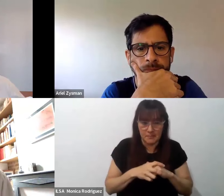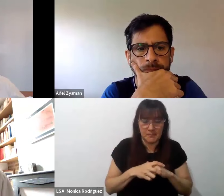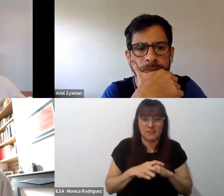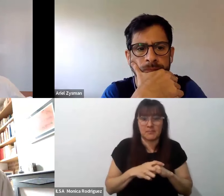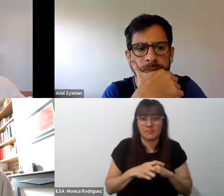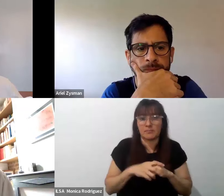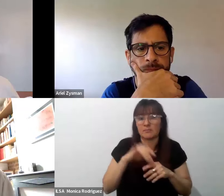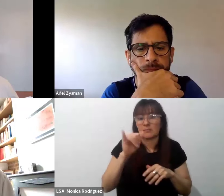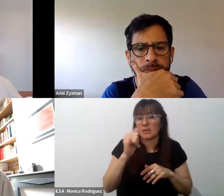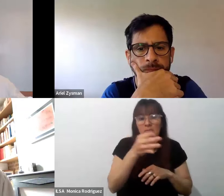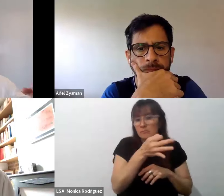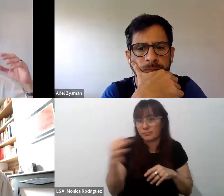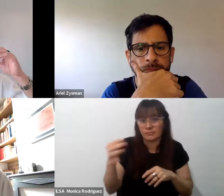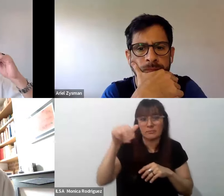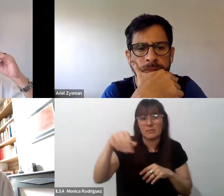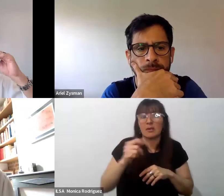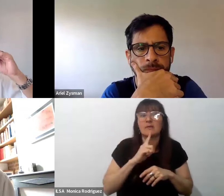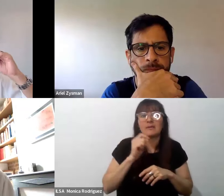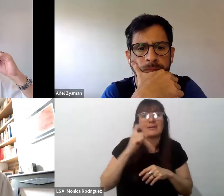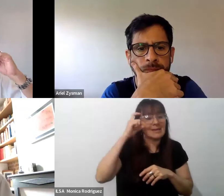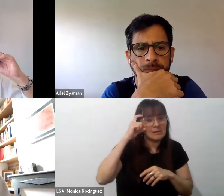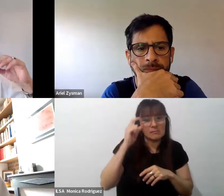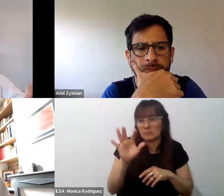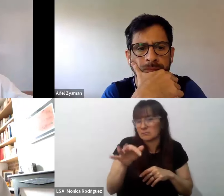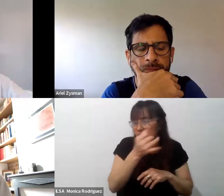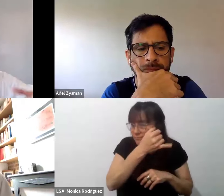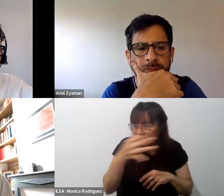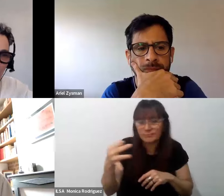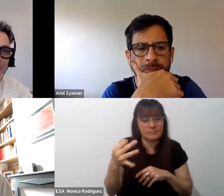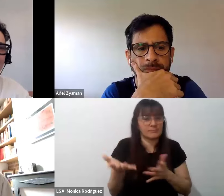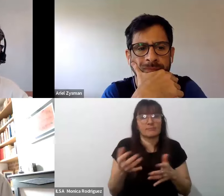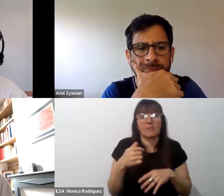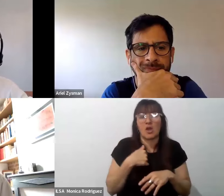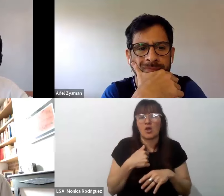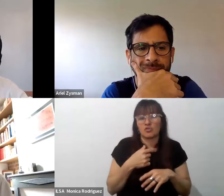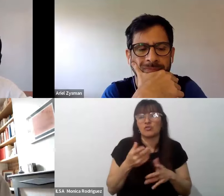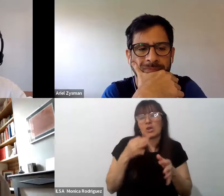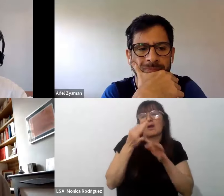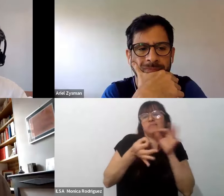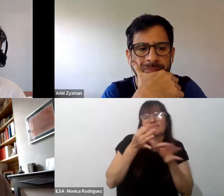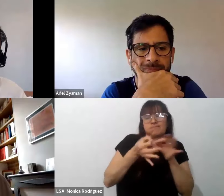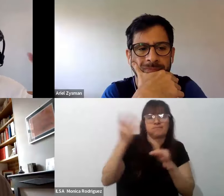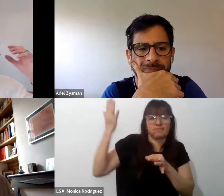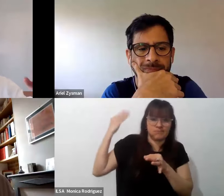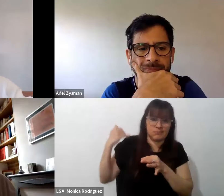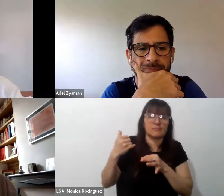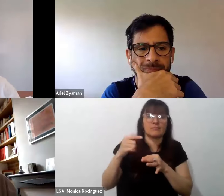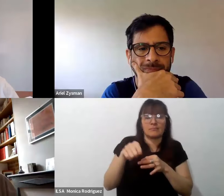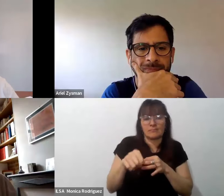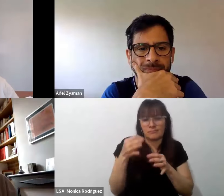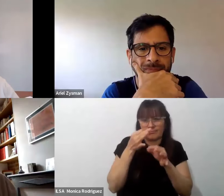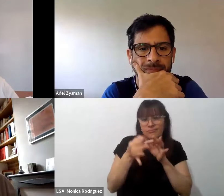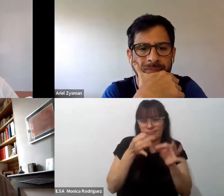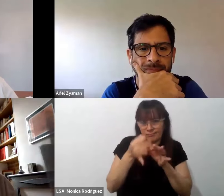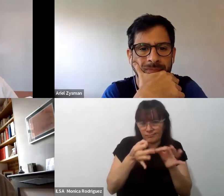Natali totalmente de acuerdo totalmente de acuerdo yo vengo conversando justamente con Cristin de Lorimón Berger